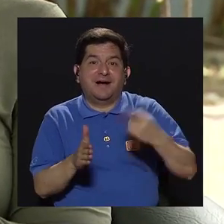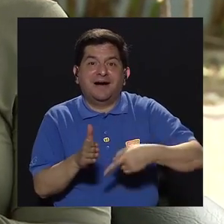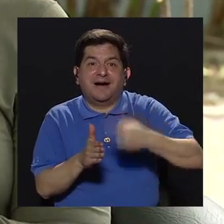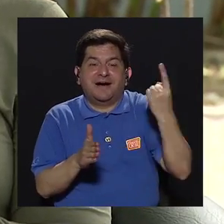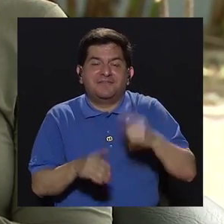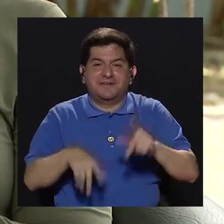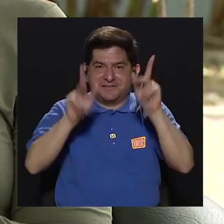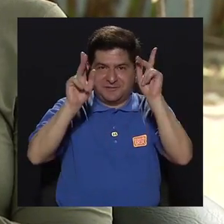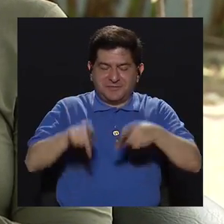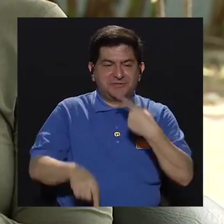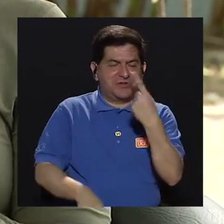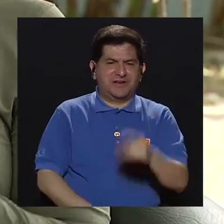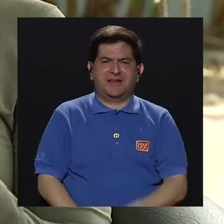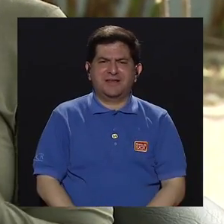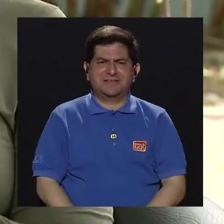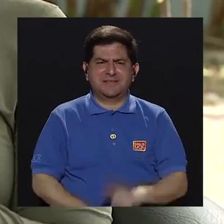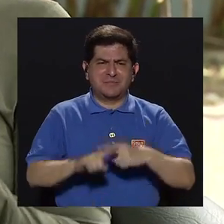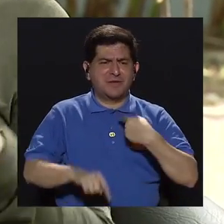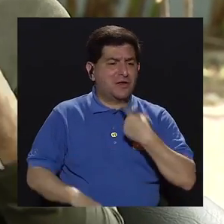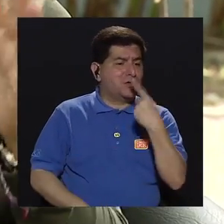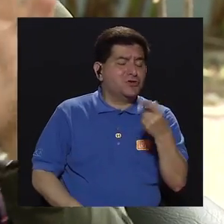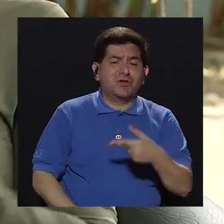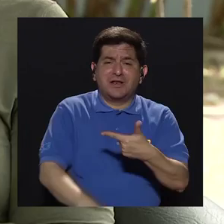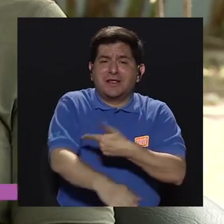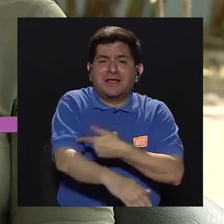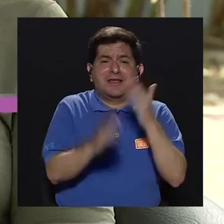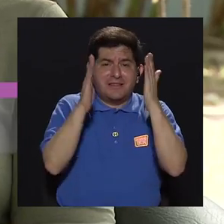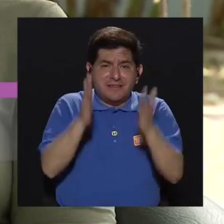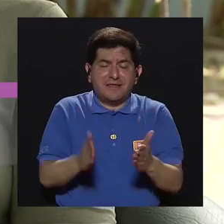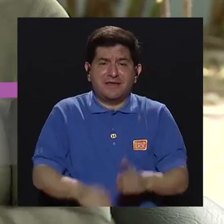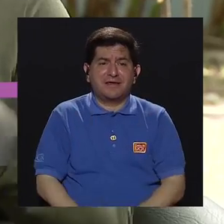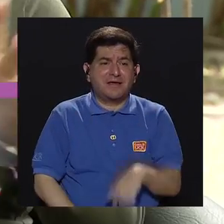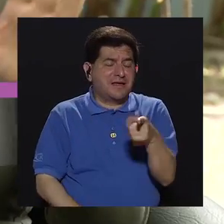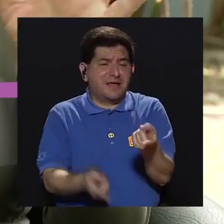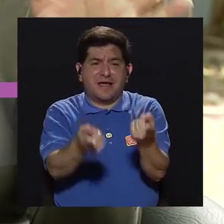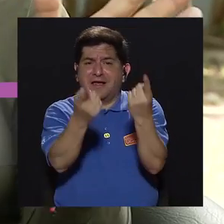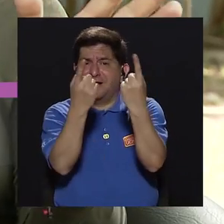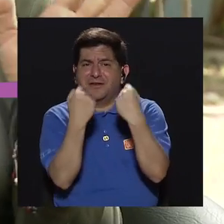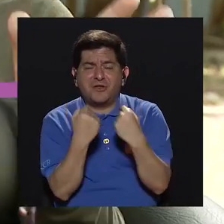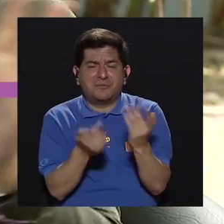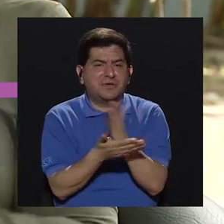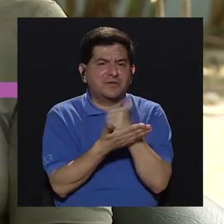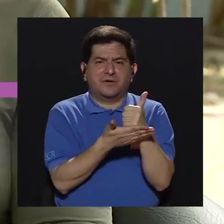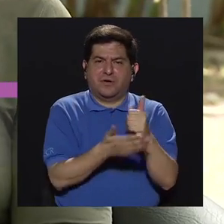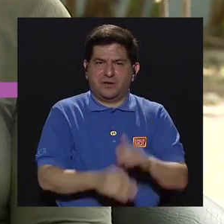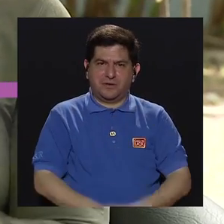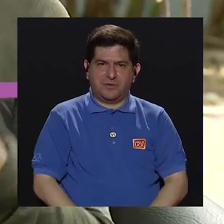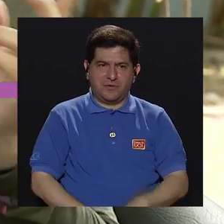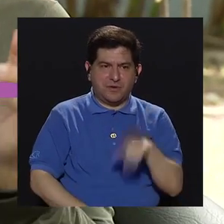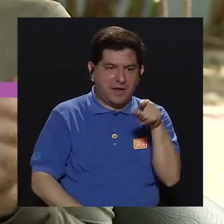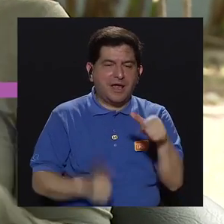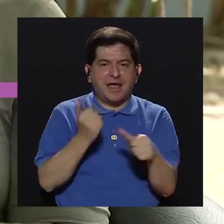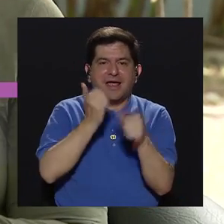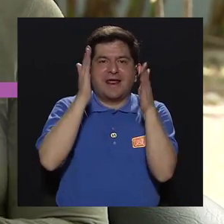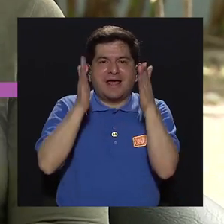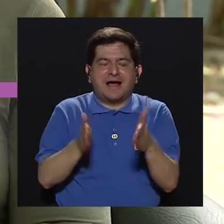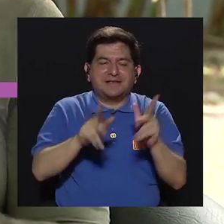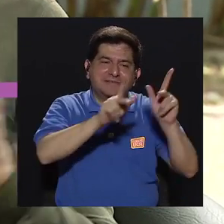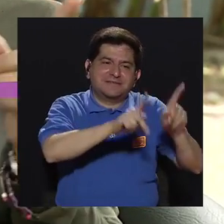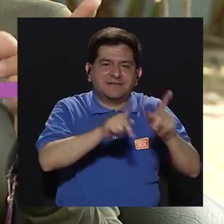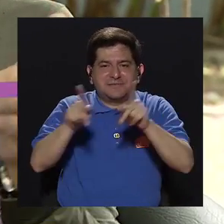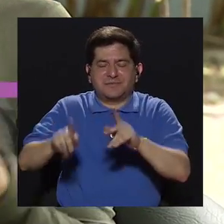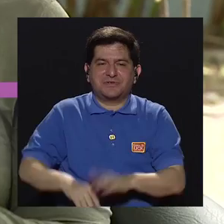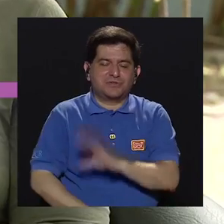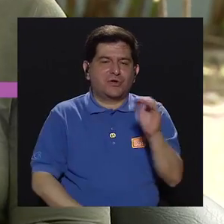a veces muchas personas dicen, ay, no, pero es que yo le dije al enfermero y no me trajo tal cosa, pero era el asistente de